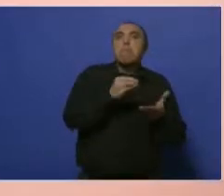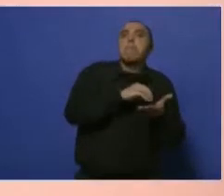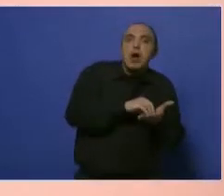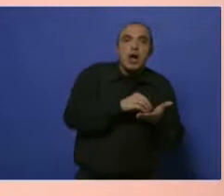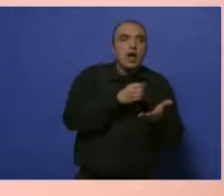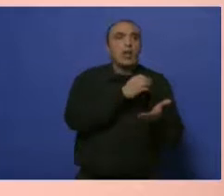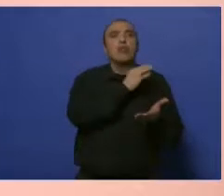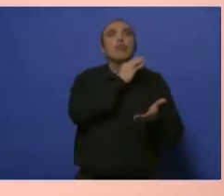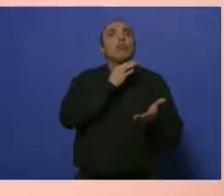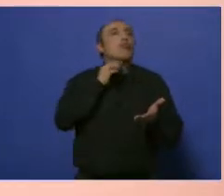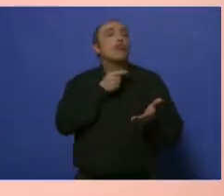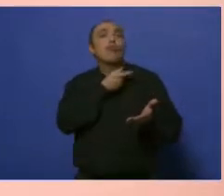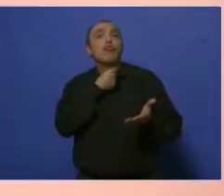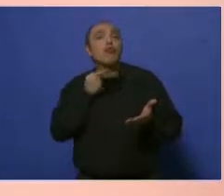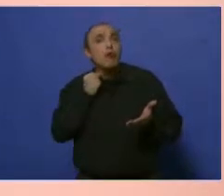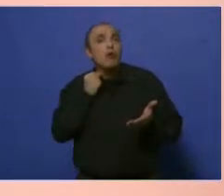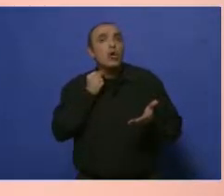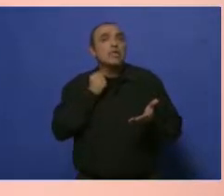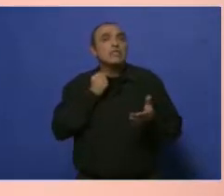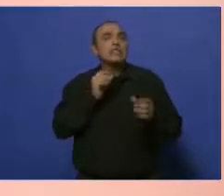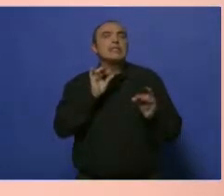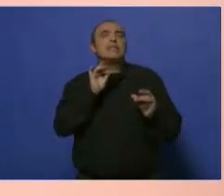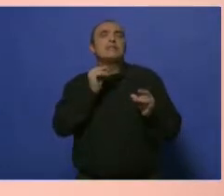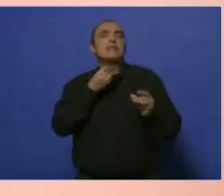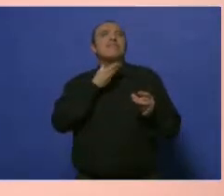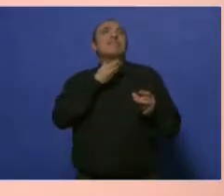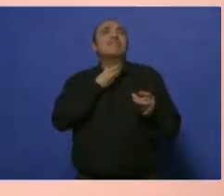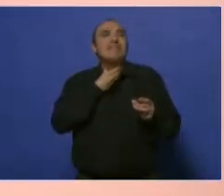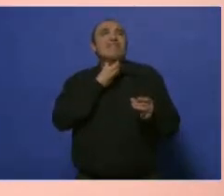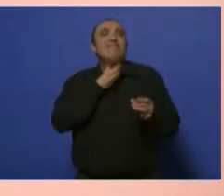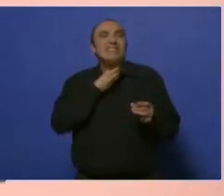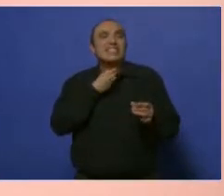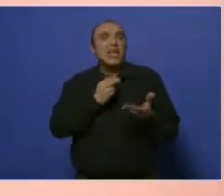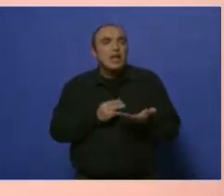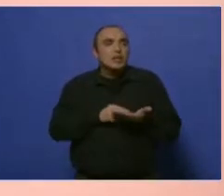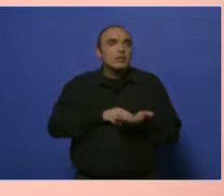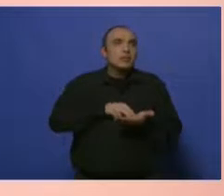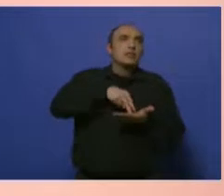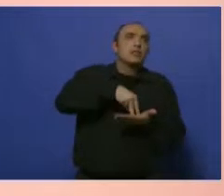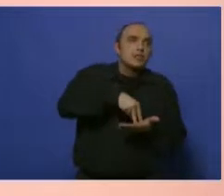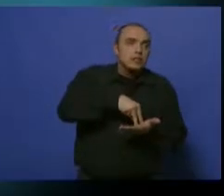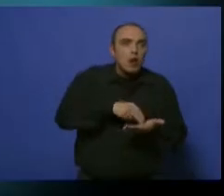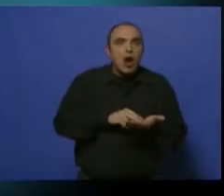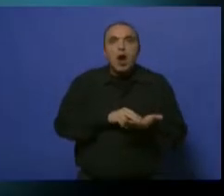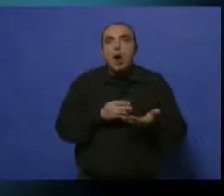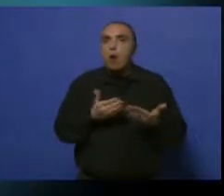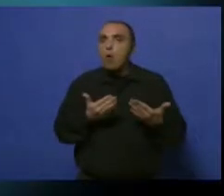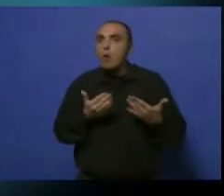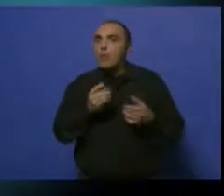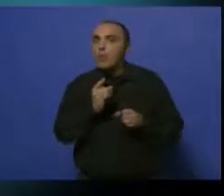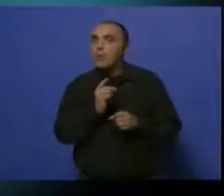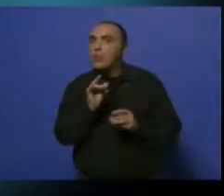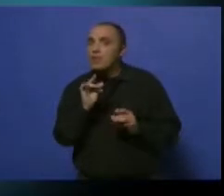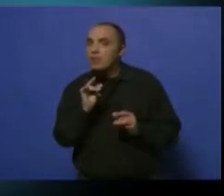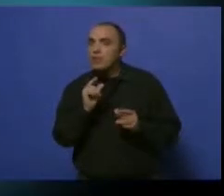tenga dificultad para tragar, que tenga dificultad para alimentarse, ahí amerita una consulta inmediata al médico. Quizás en esa primera